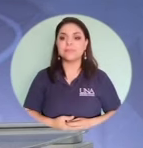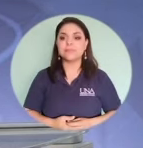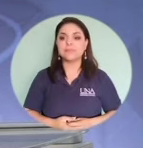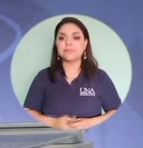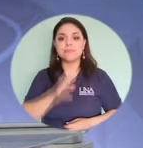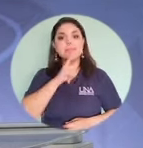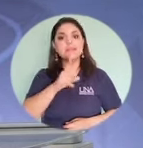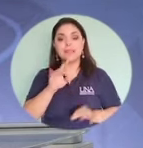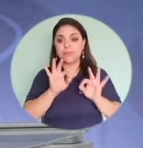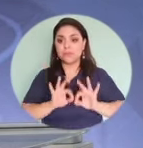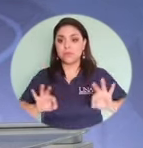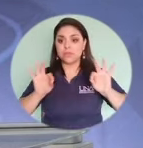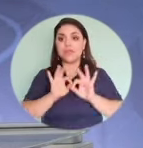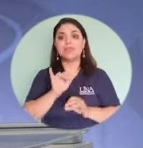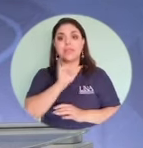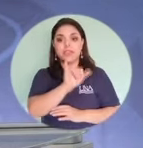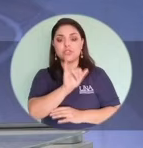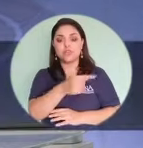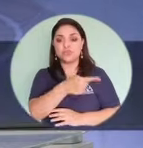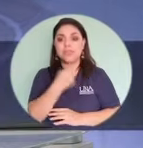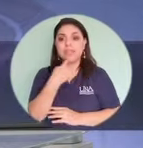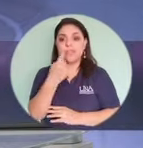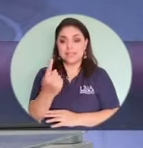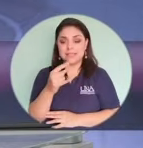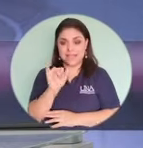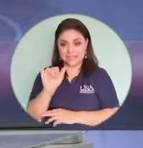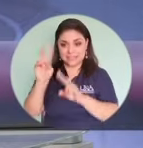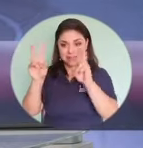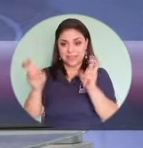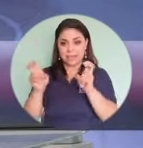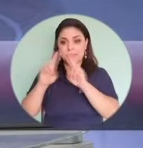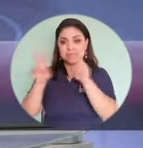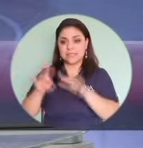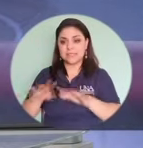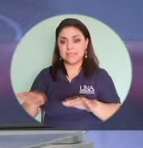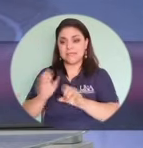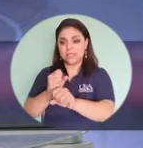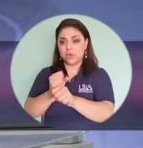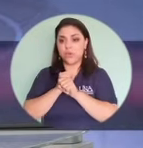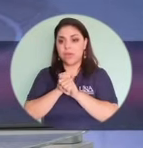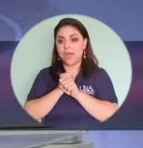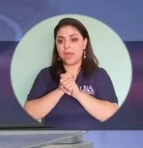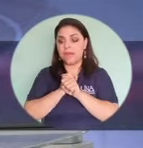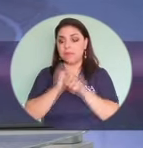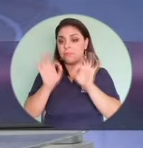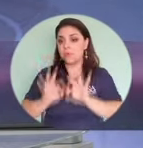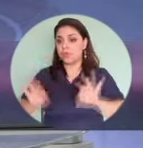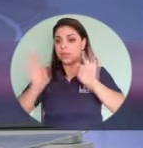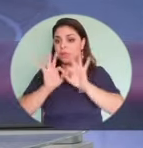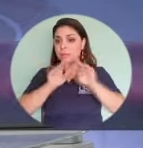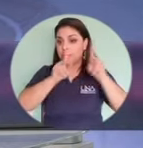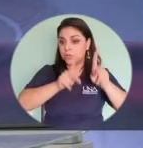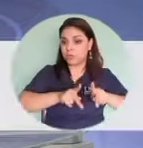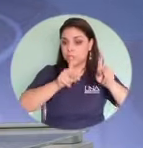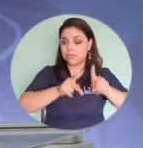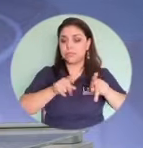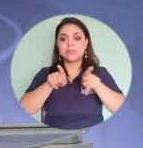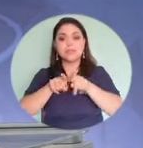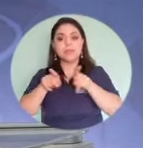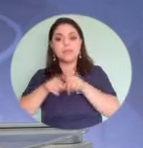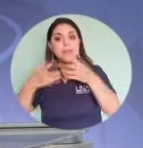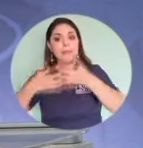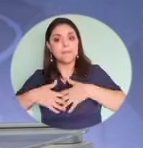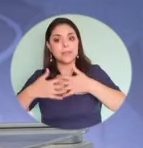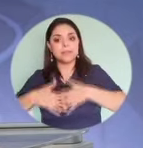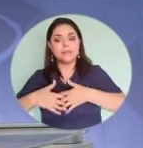hace evidente que el tema de la ciberseguridad es tanto de las personas como de las empresas. sea, todos y todas de alguna manera somos